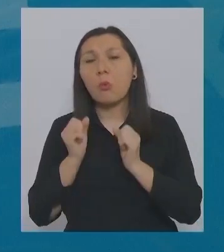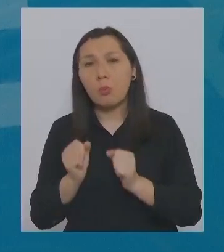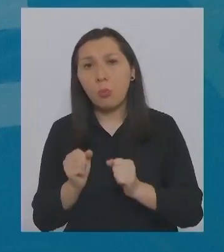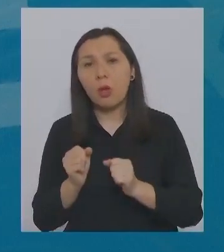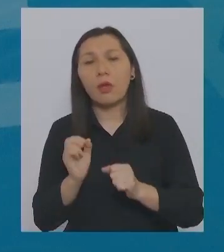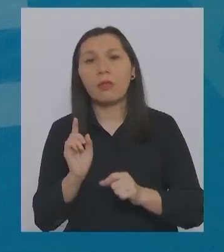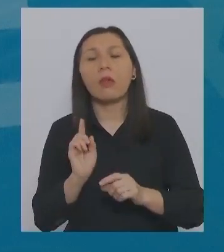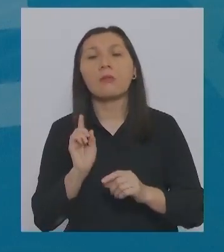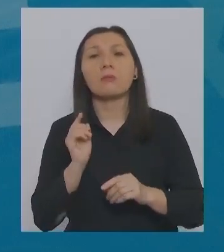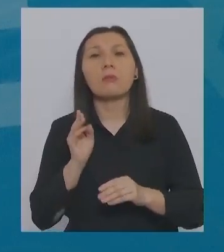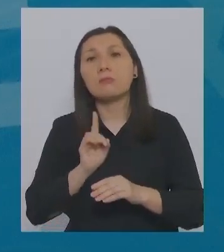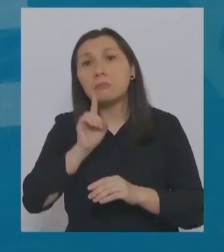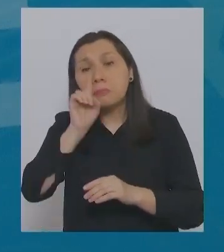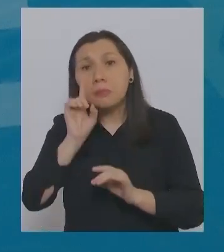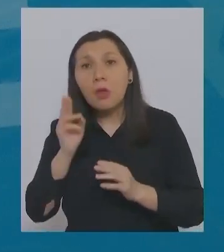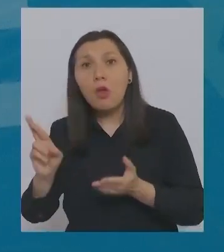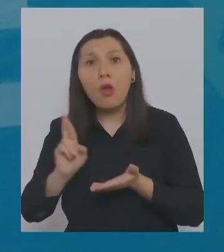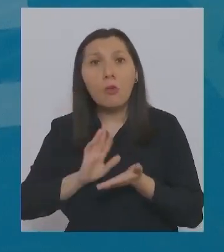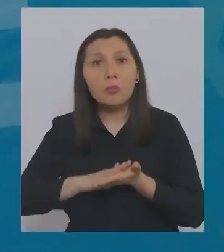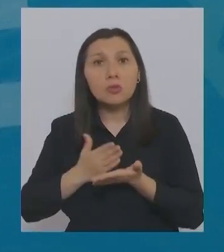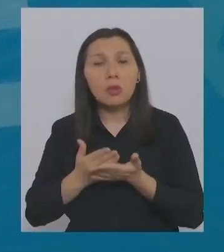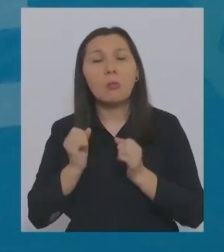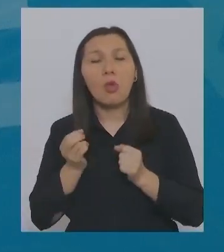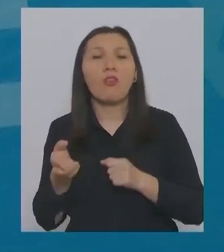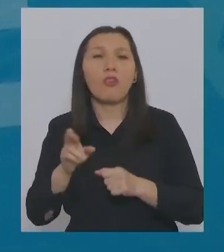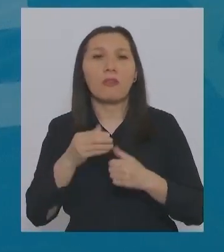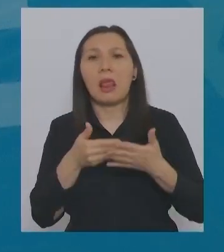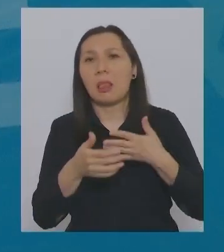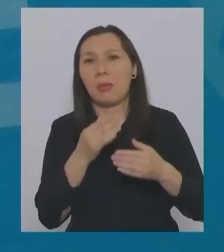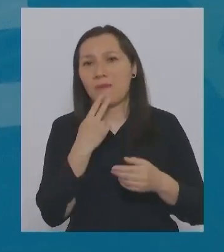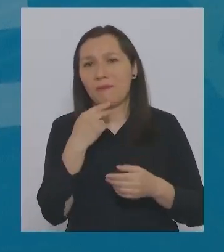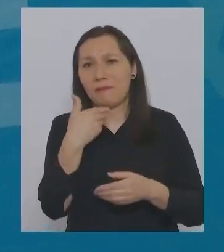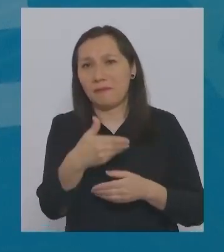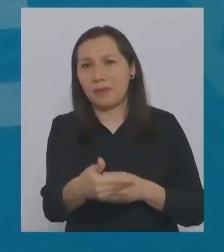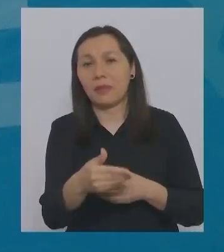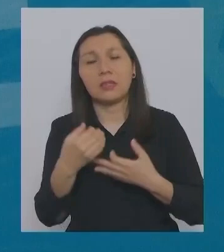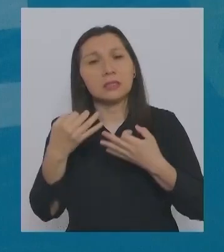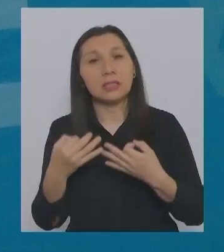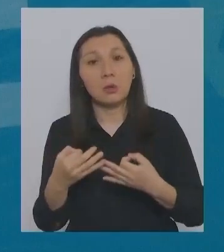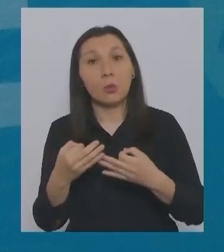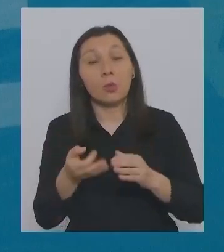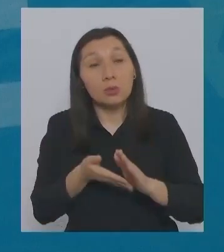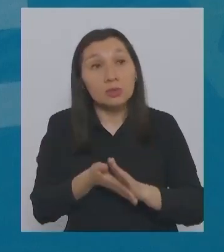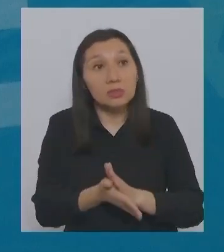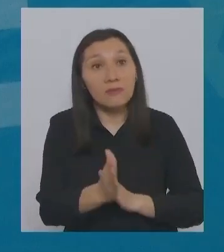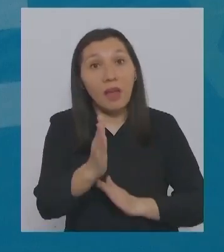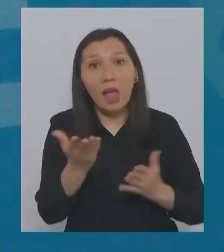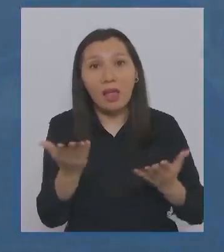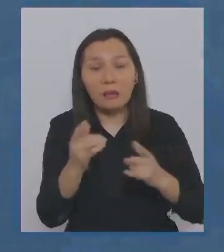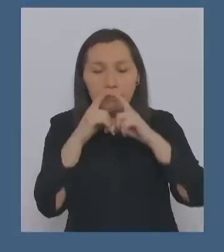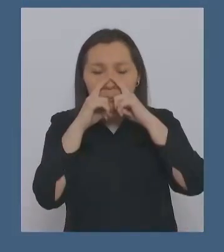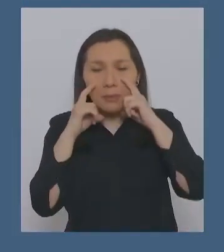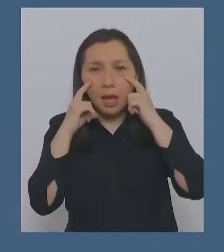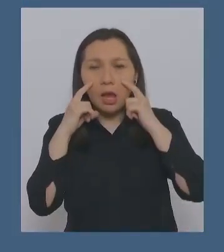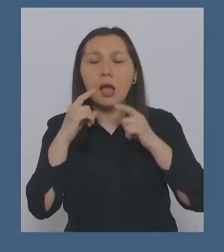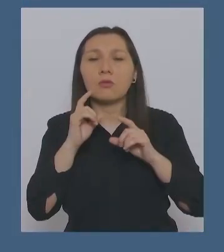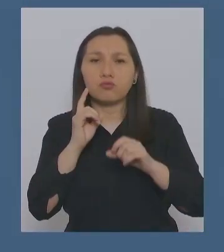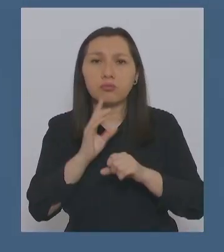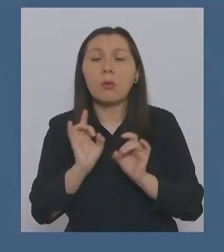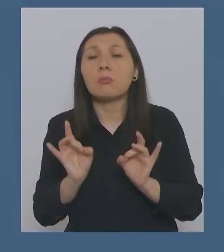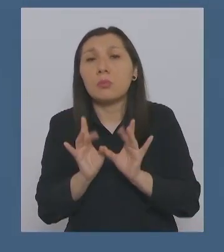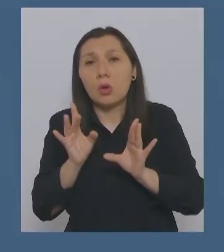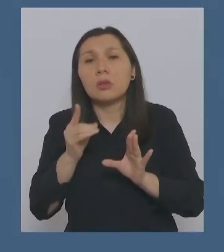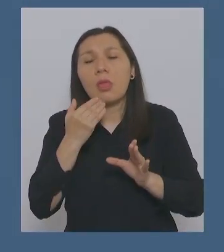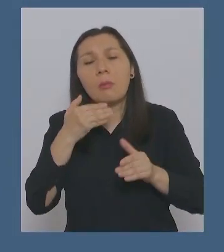volver a su vida habitual. Antes de salir también, asegúrate de llevar tu mascarilla y si es posible, lleva una